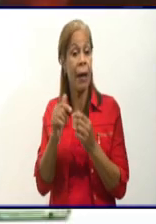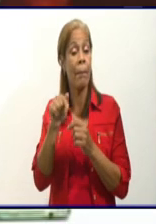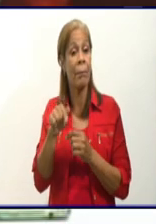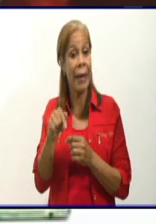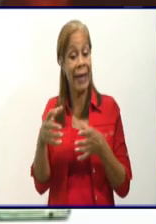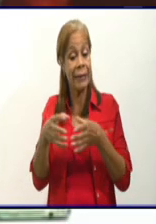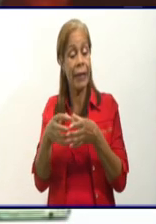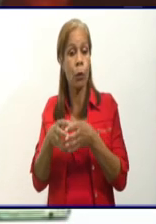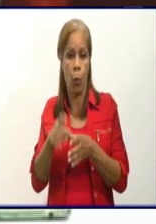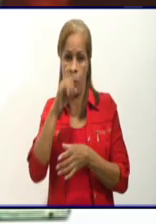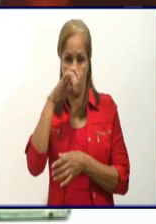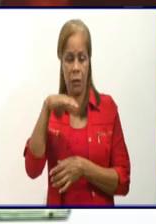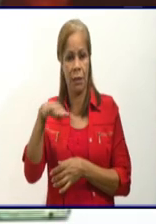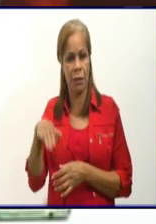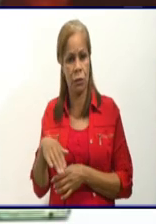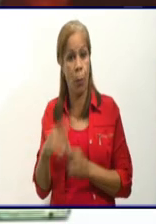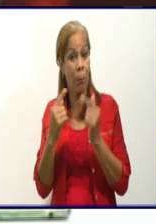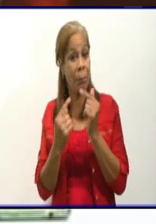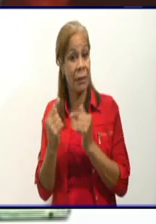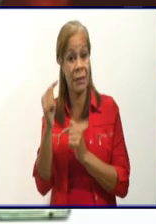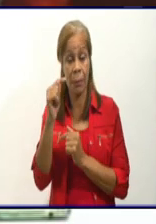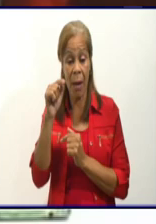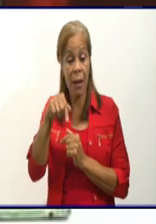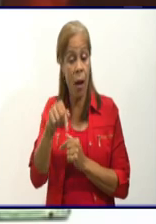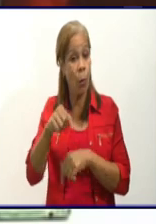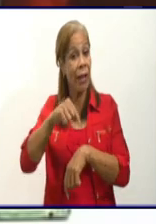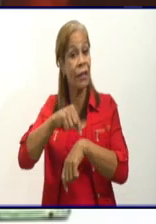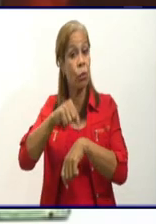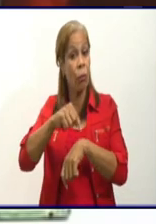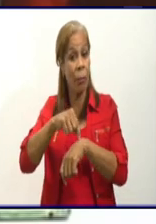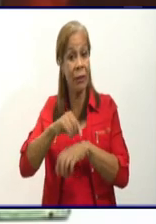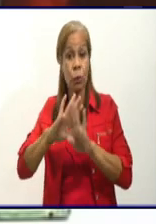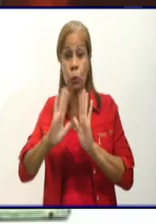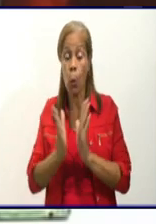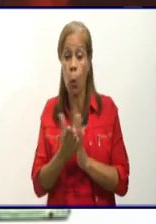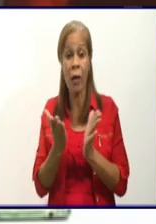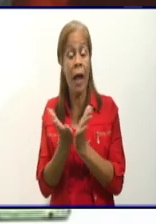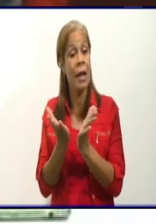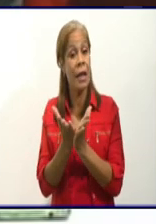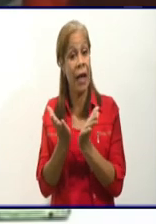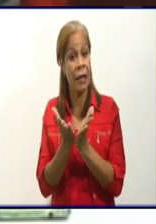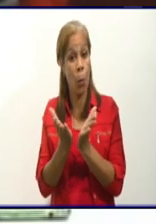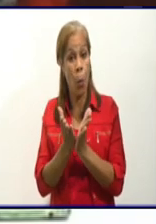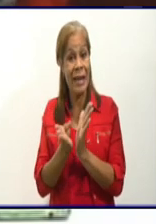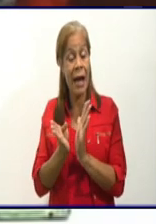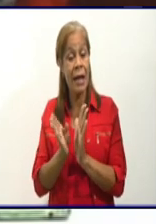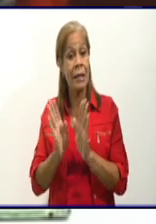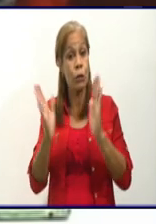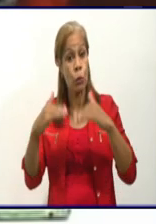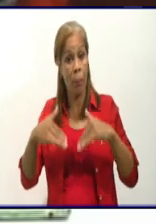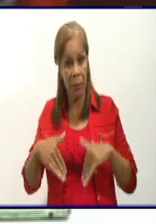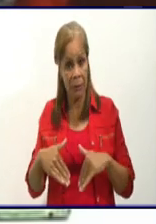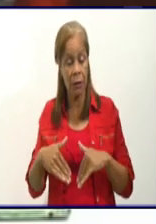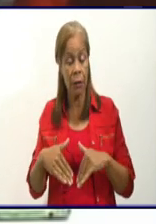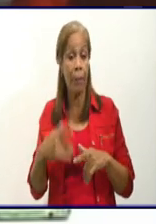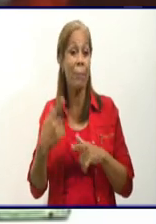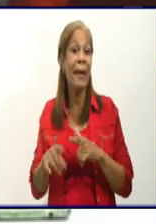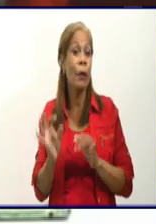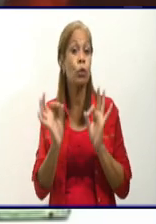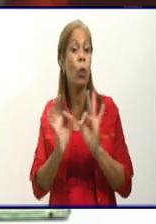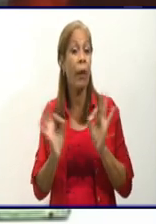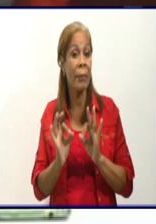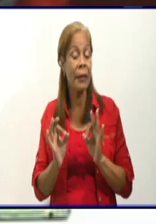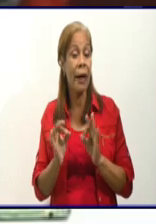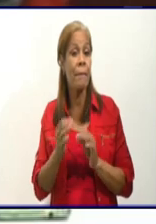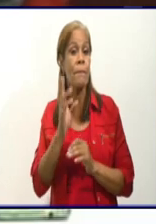doctora, en estos momentos que están suspendidas las clases teniendo en cuenta la situación epidemiológica que todavía hoy vemos muchos niños y niñas jugando en